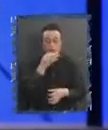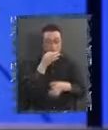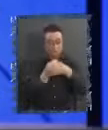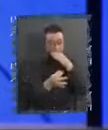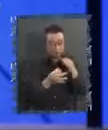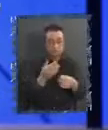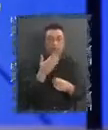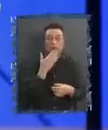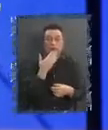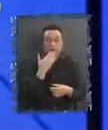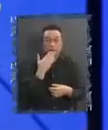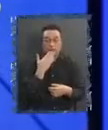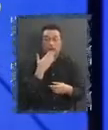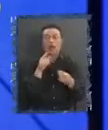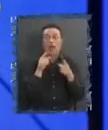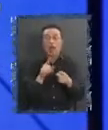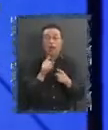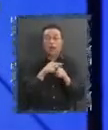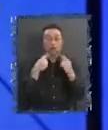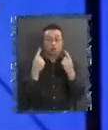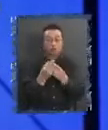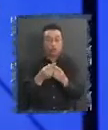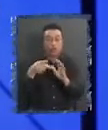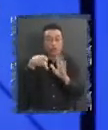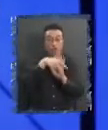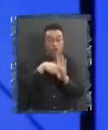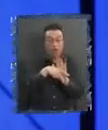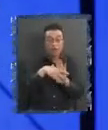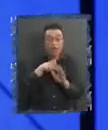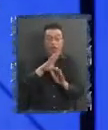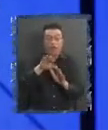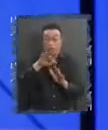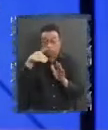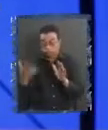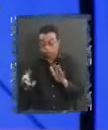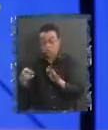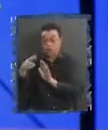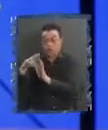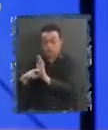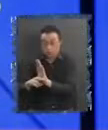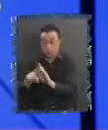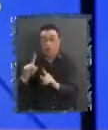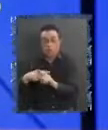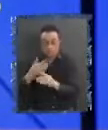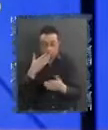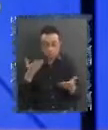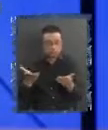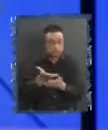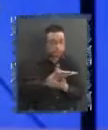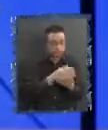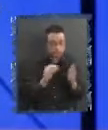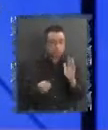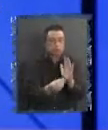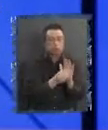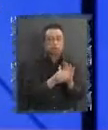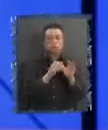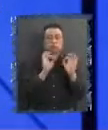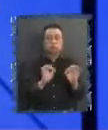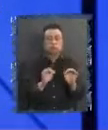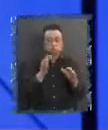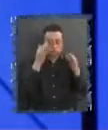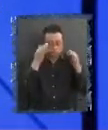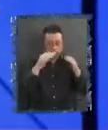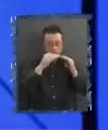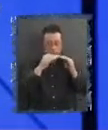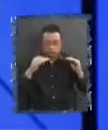todas las normas que se caen se regulan y se vuelven a dialogar y se reponen de manera sensata y